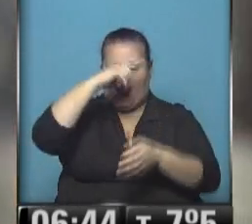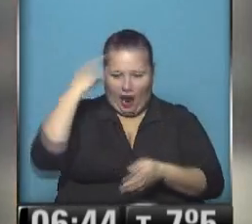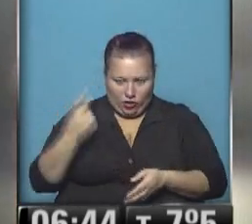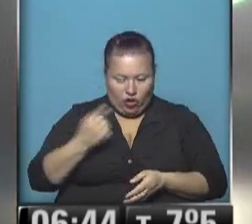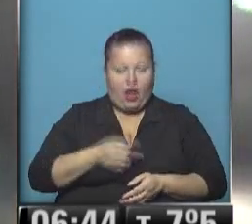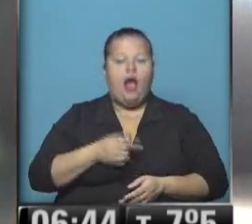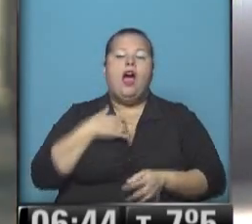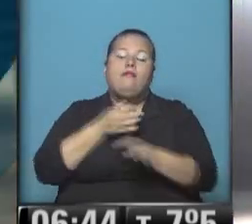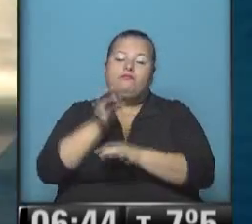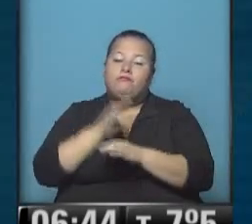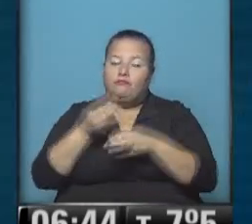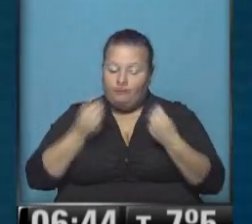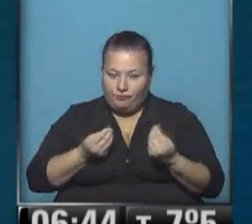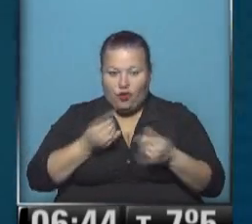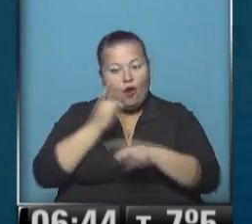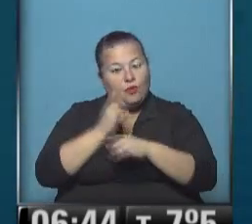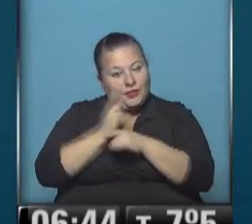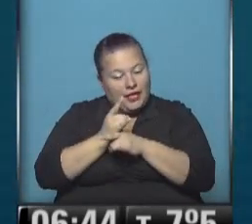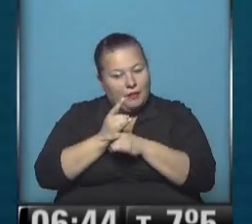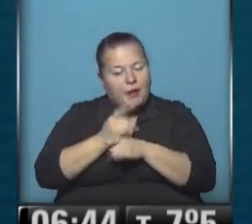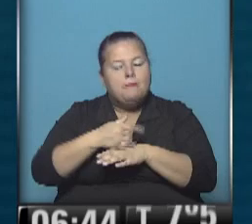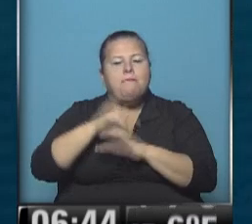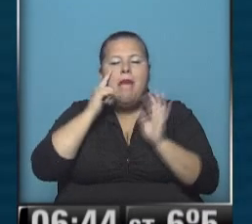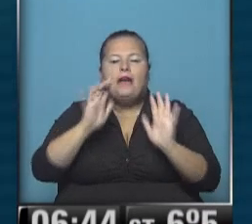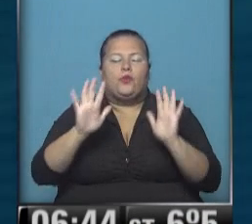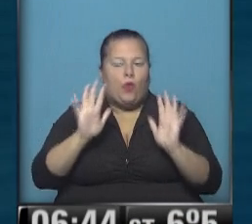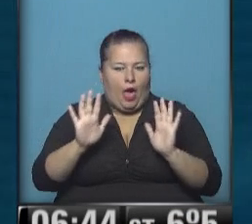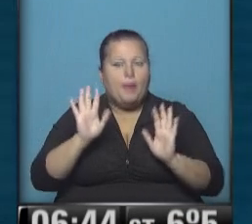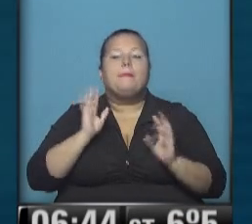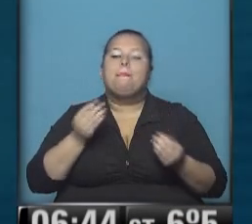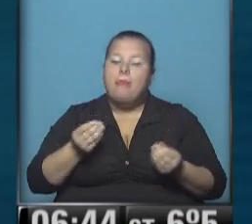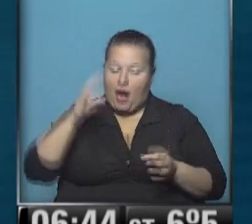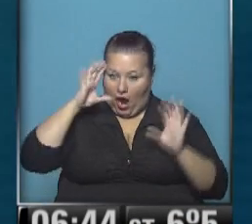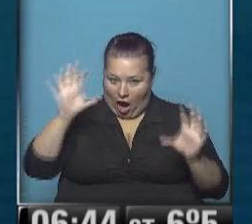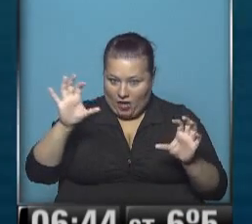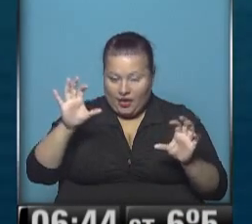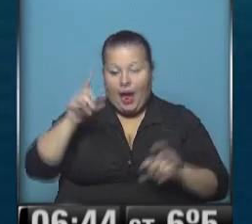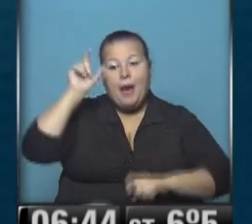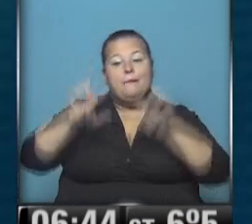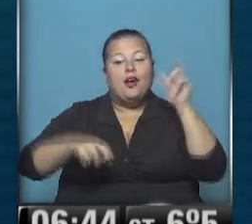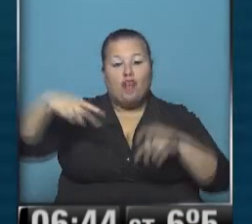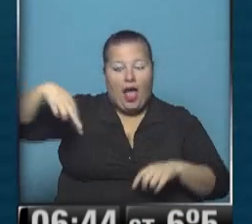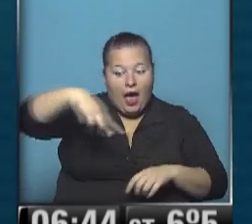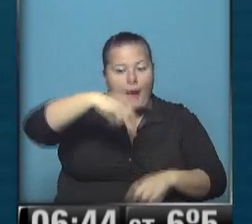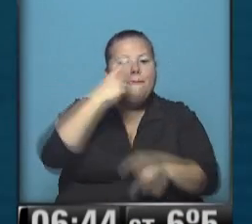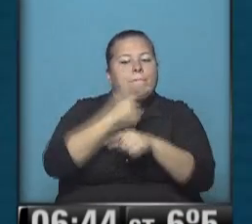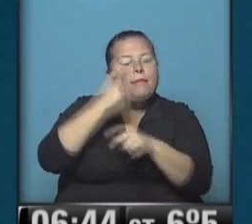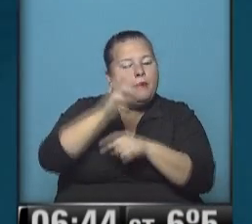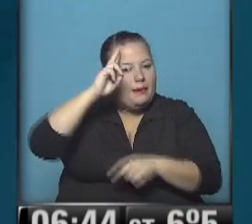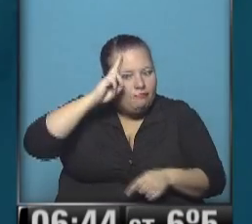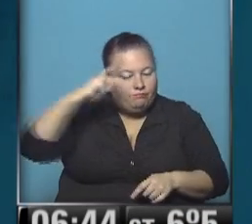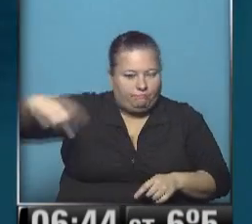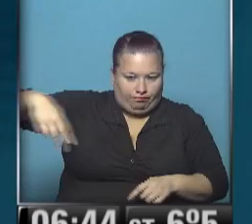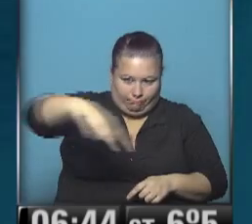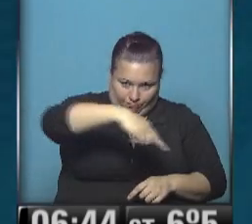El consejo para hoy, atención, como siempre, máxima precaución, pero recorremos que el peatón siempre tiene